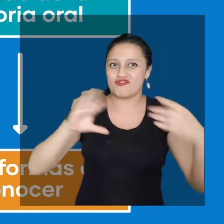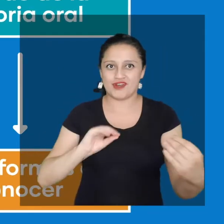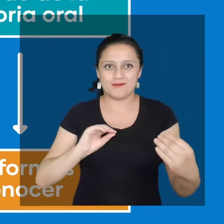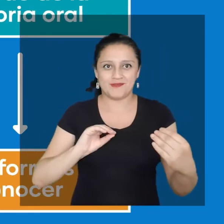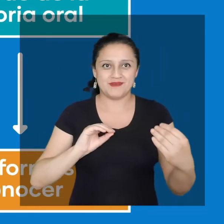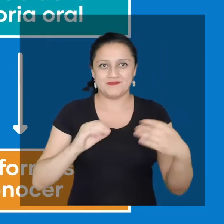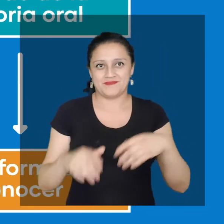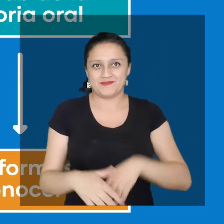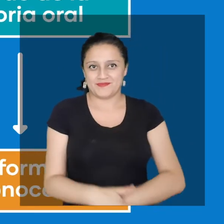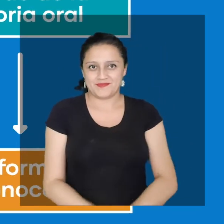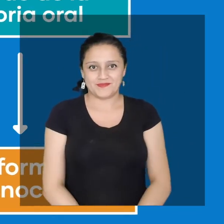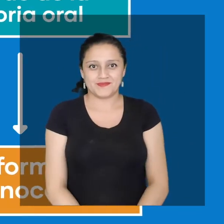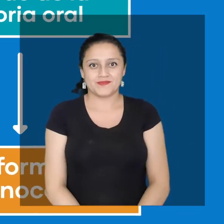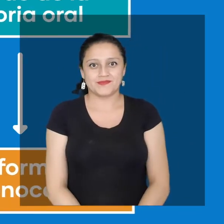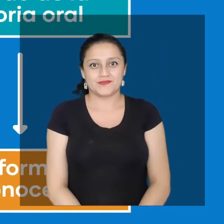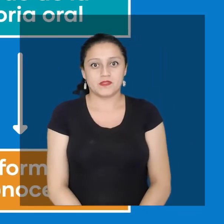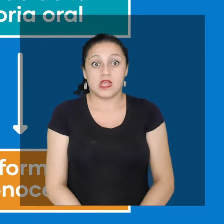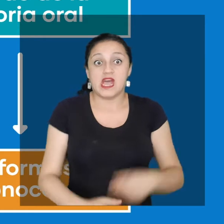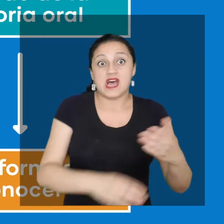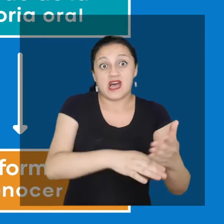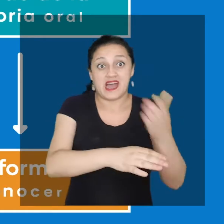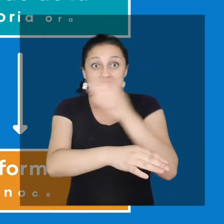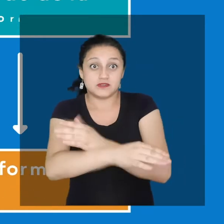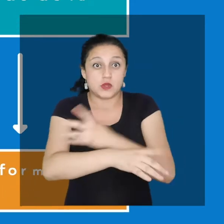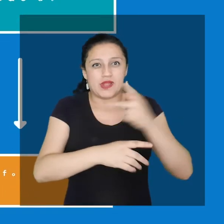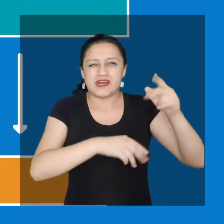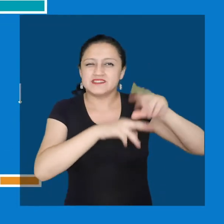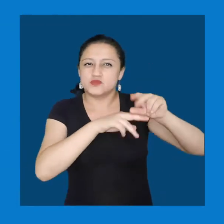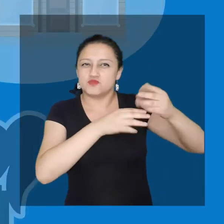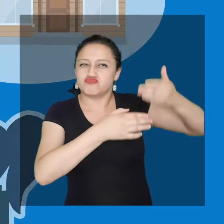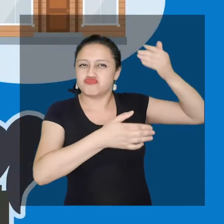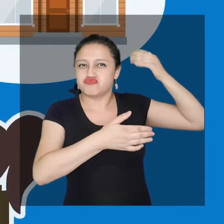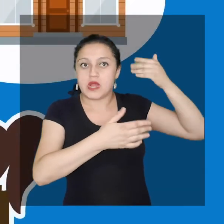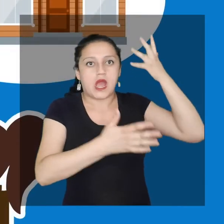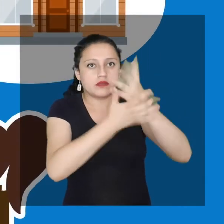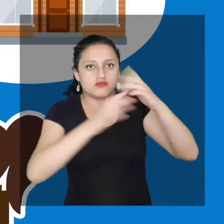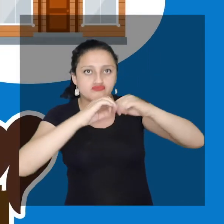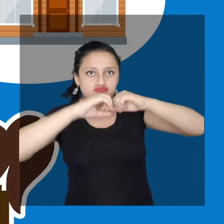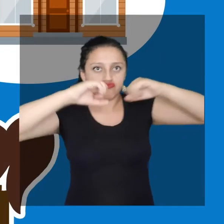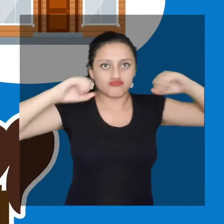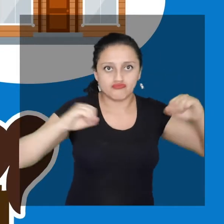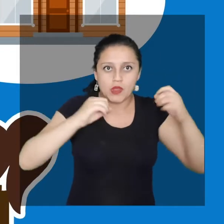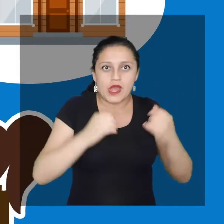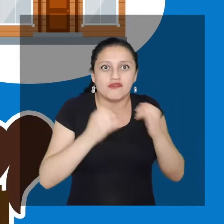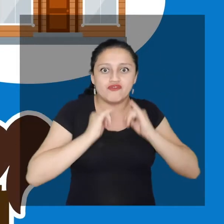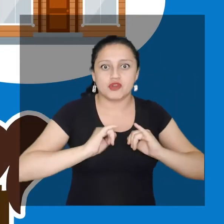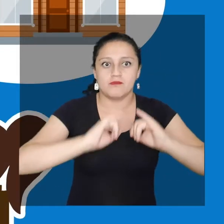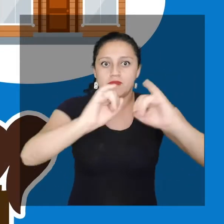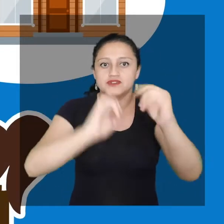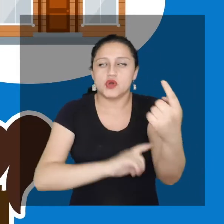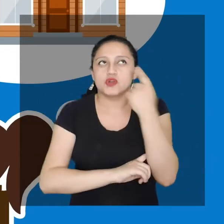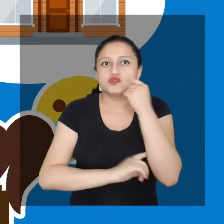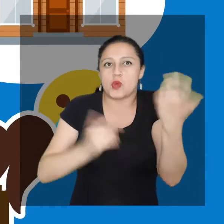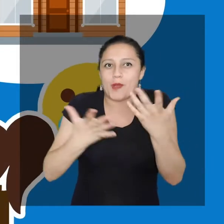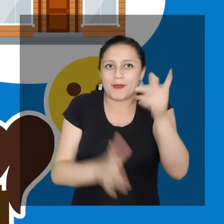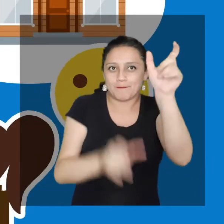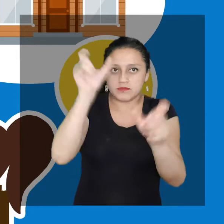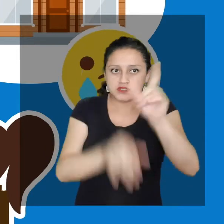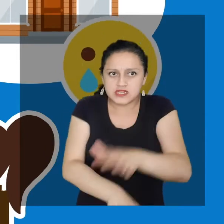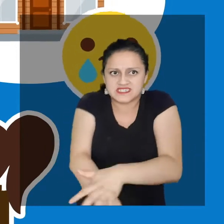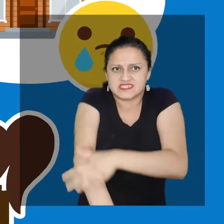para comprender otras formas de conocer, abriendo una serie de mundos del pasado, lo que las personas sentían,